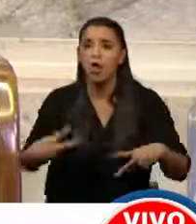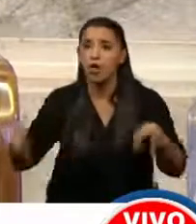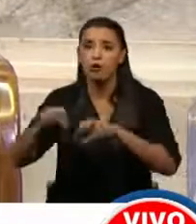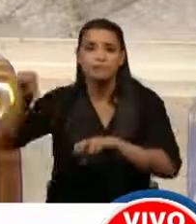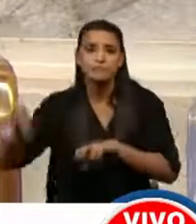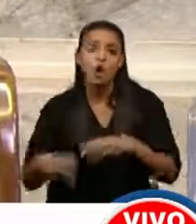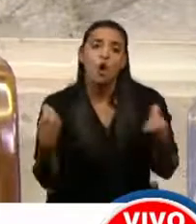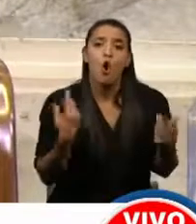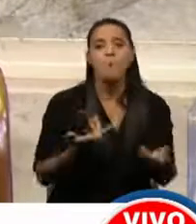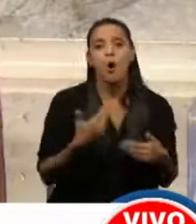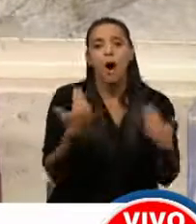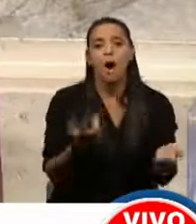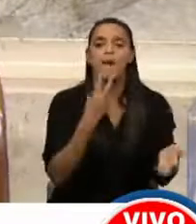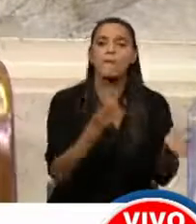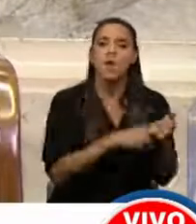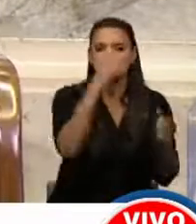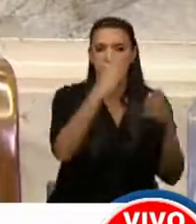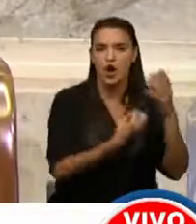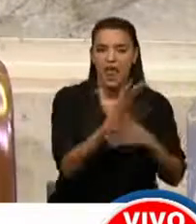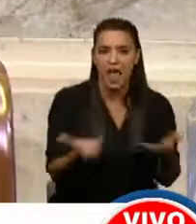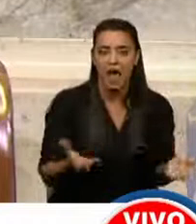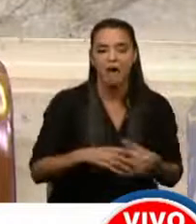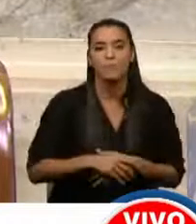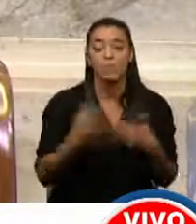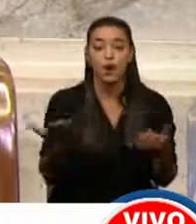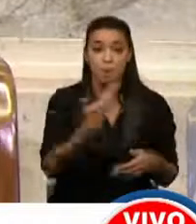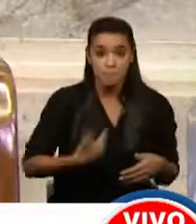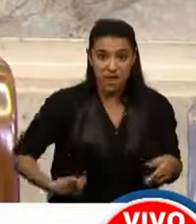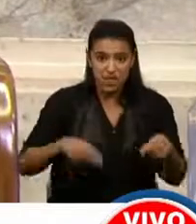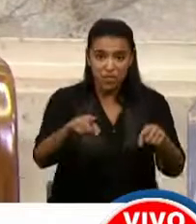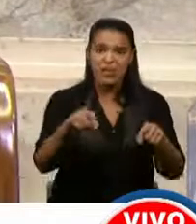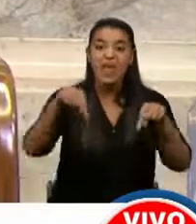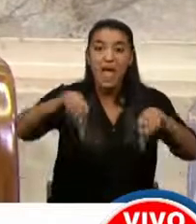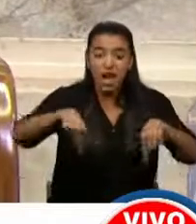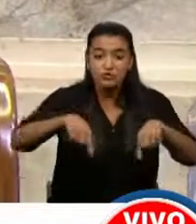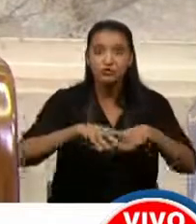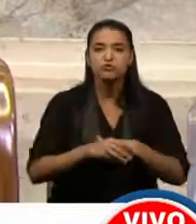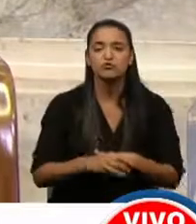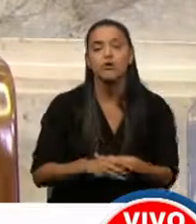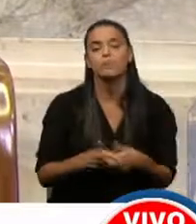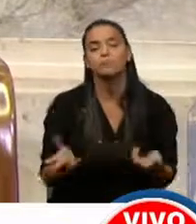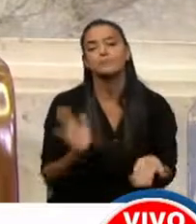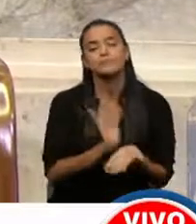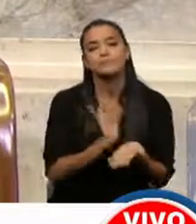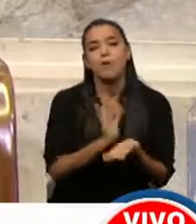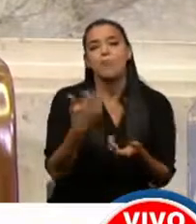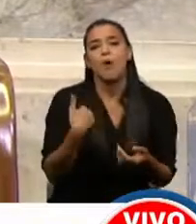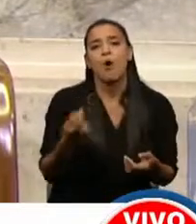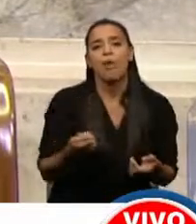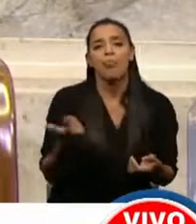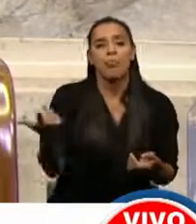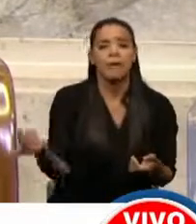tapan. Así que, mire, señor Presidente, esto es claramente una limosna,